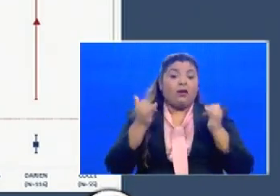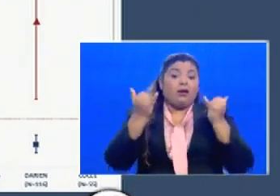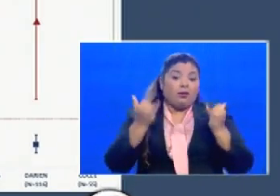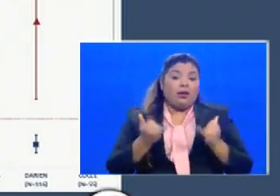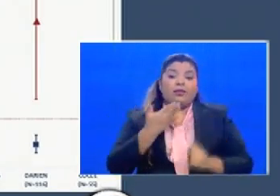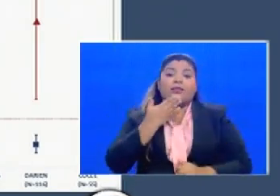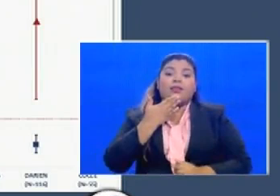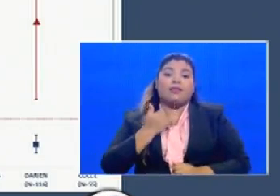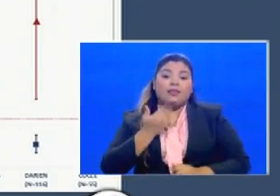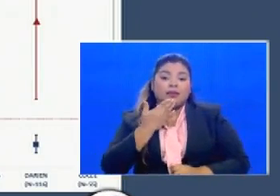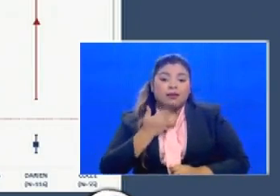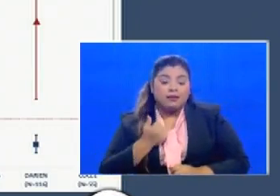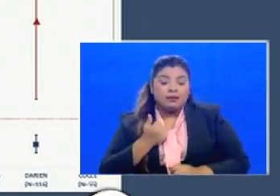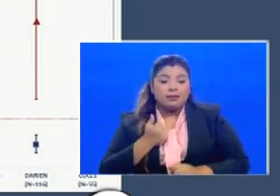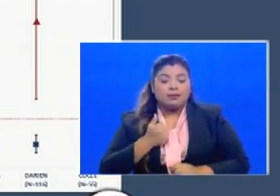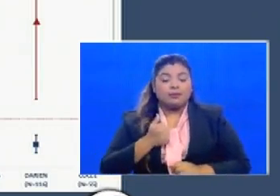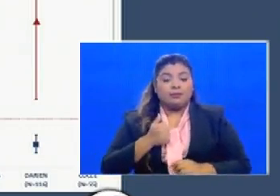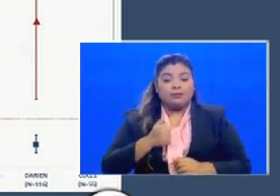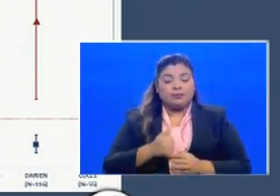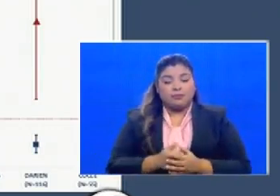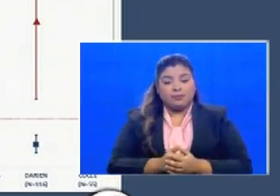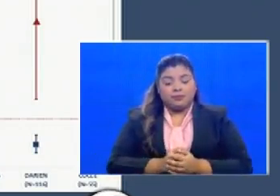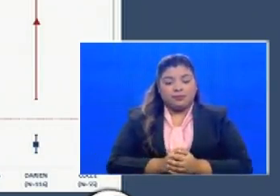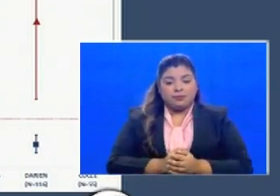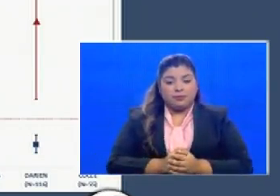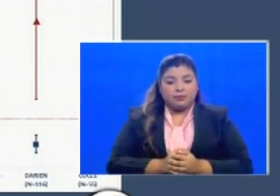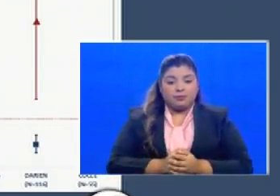del otro lado está